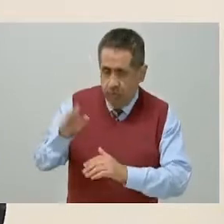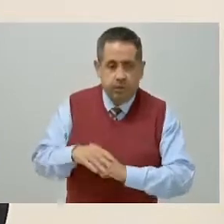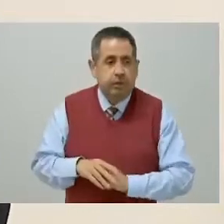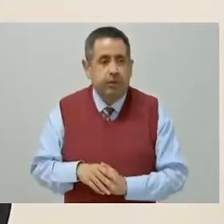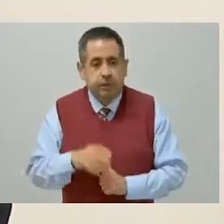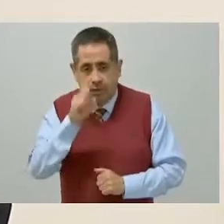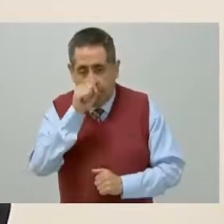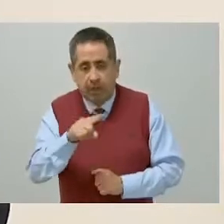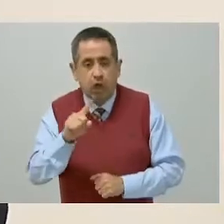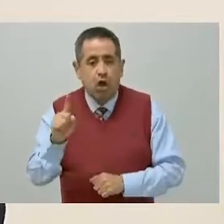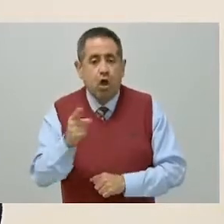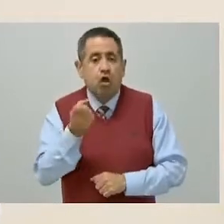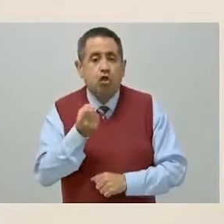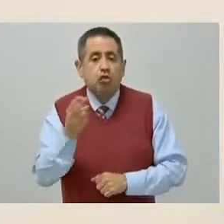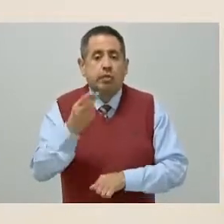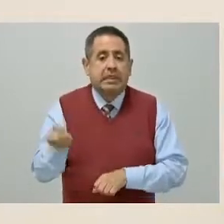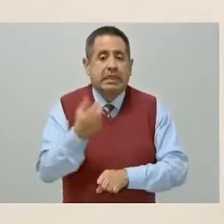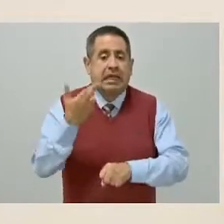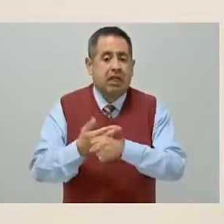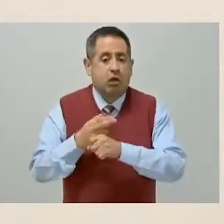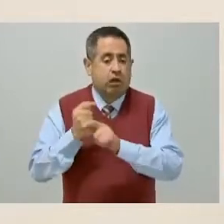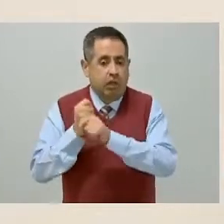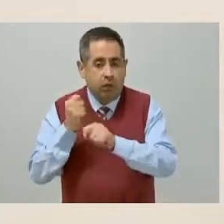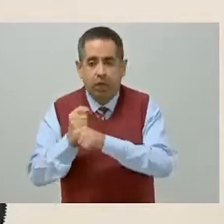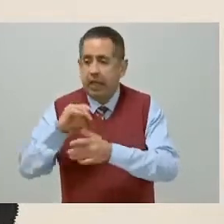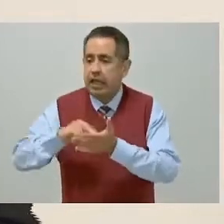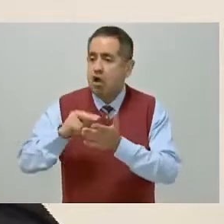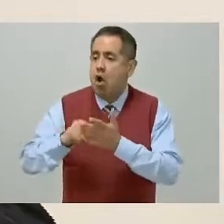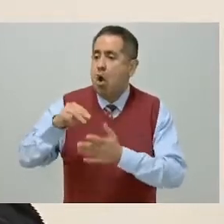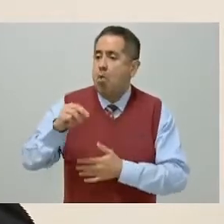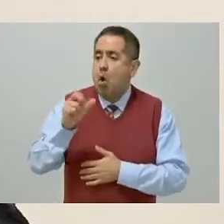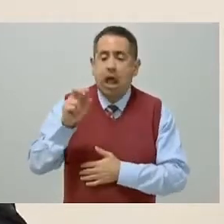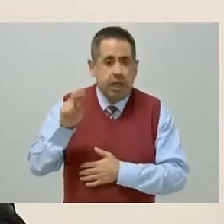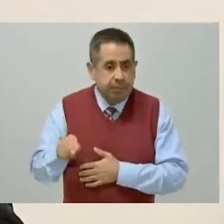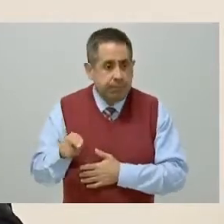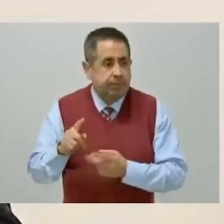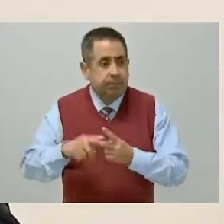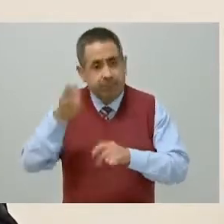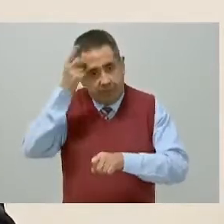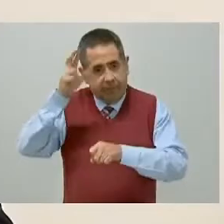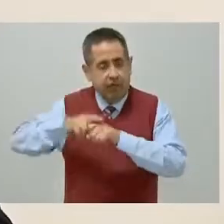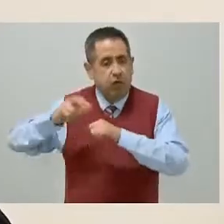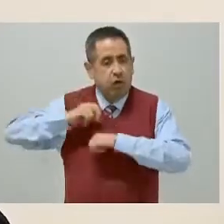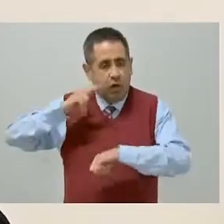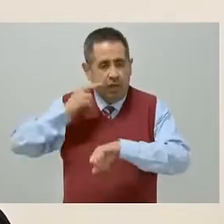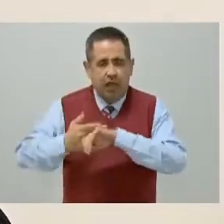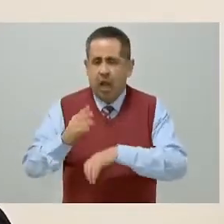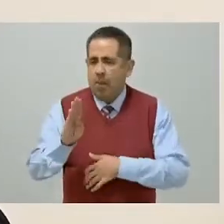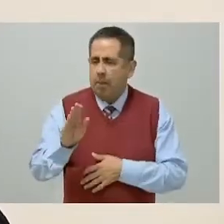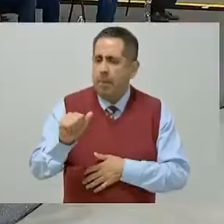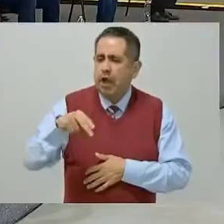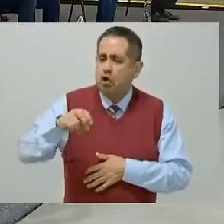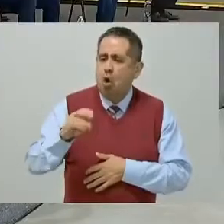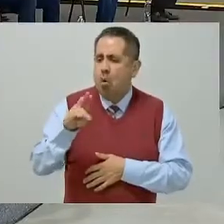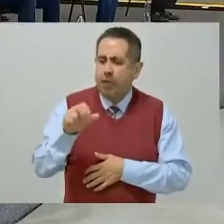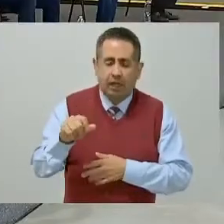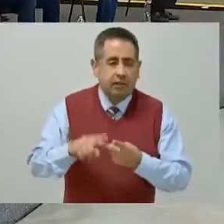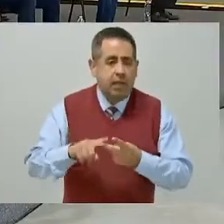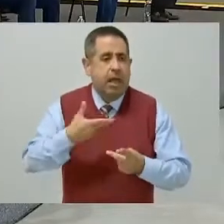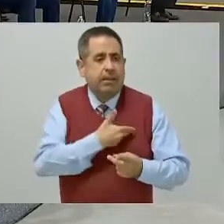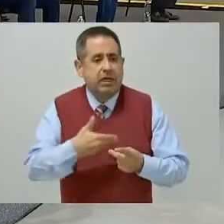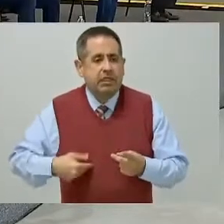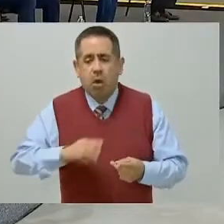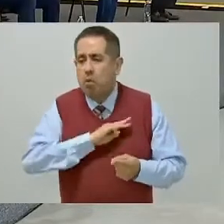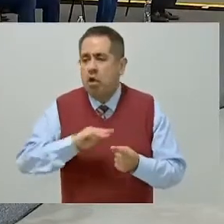al Subsecretario de Transportes, al Ingeniero Morán, al Director General de Banobras, a los Presidentes